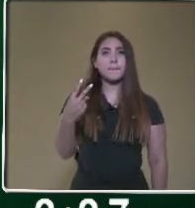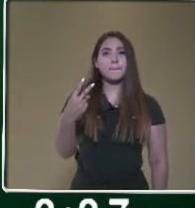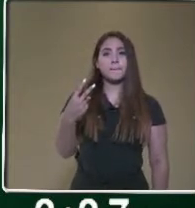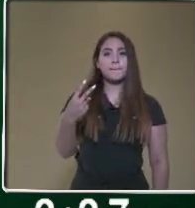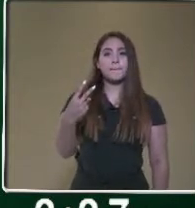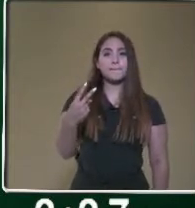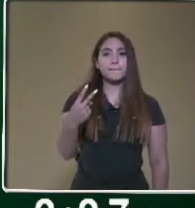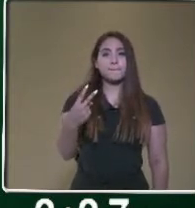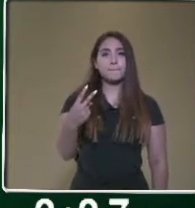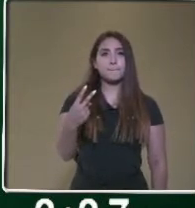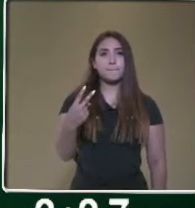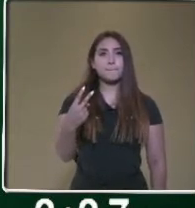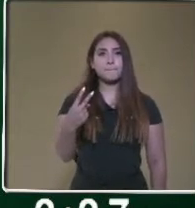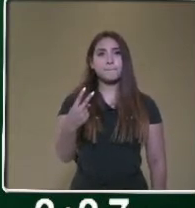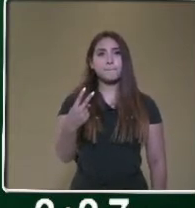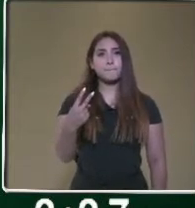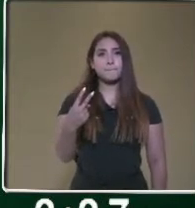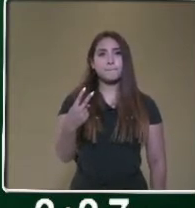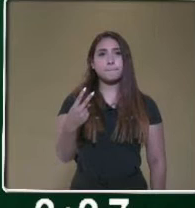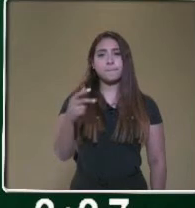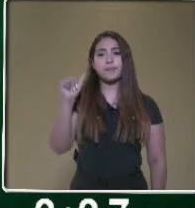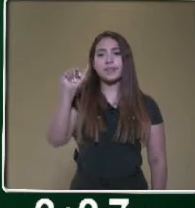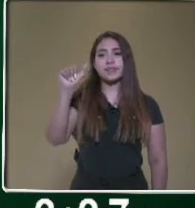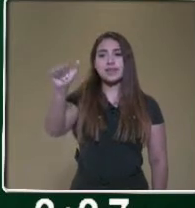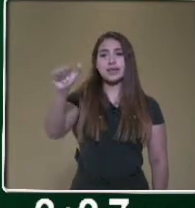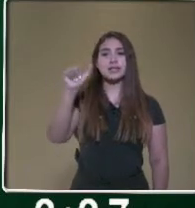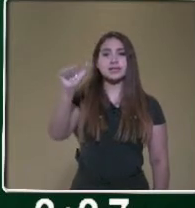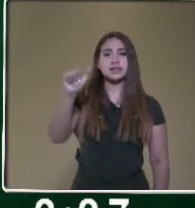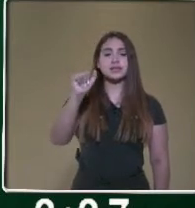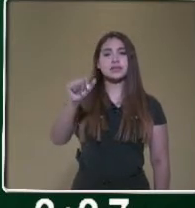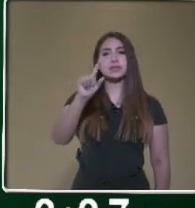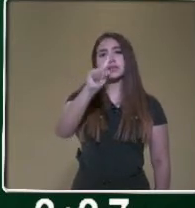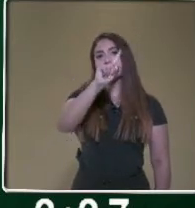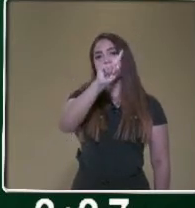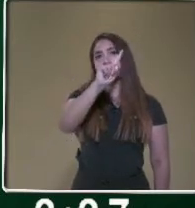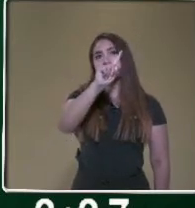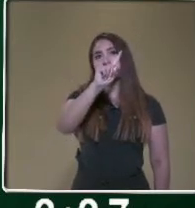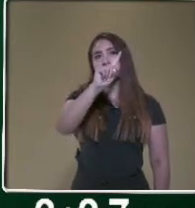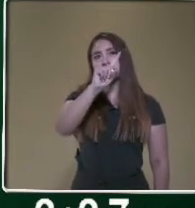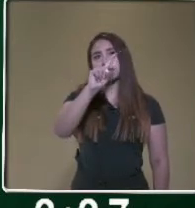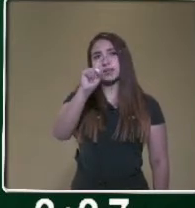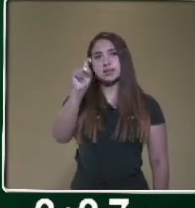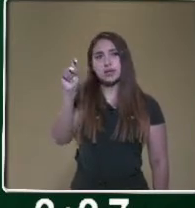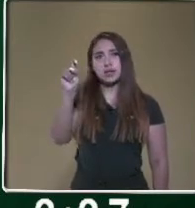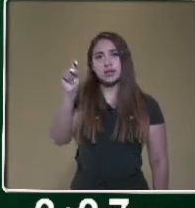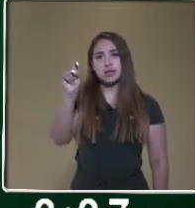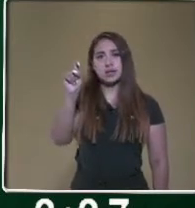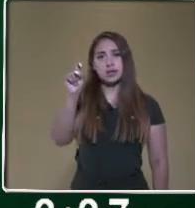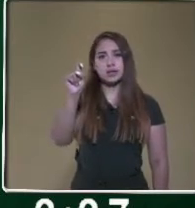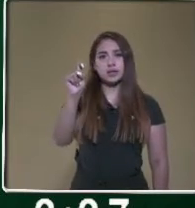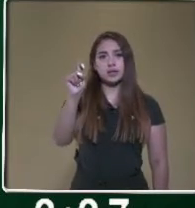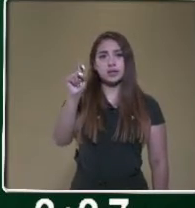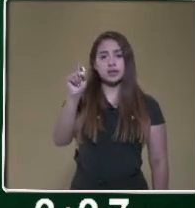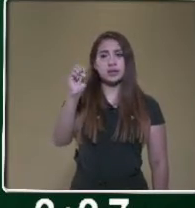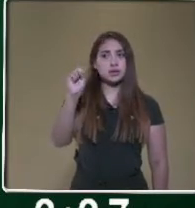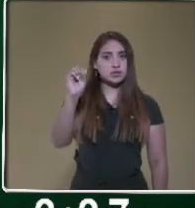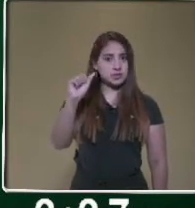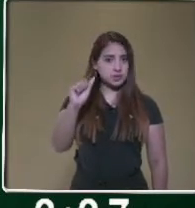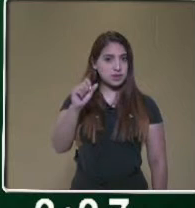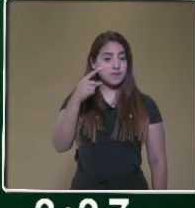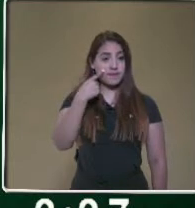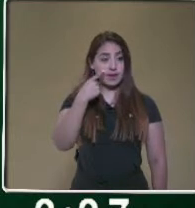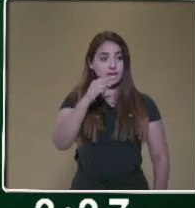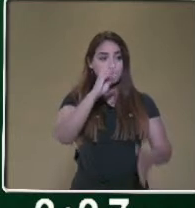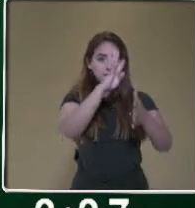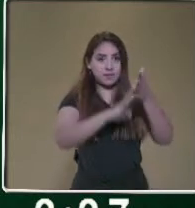daría 16, 160 poniendo el 0. Fíjate bien, el maestro también está poniendo un cuadro que